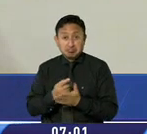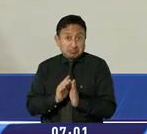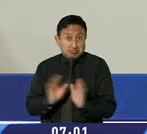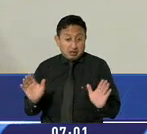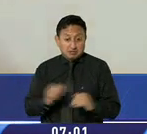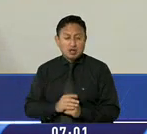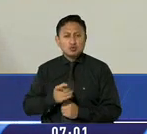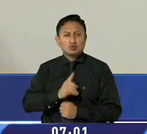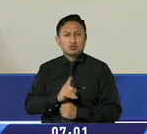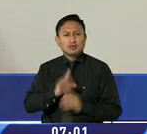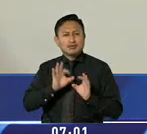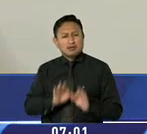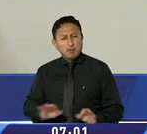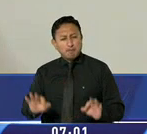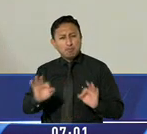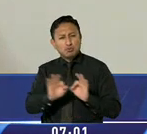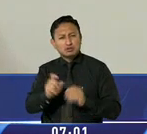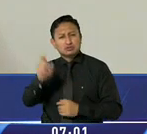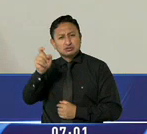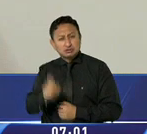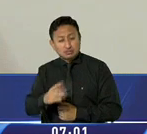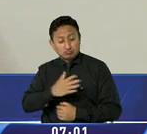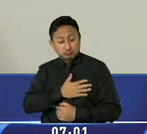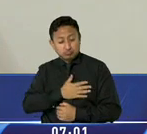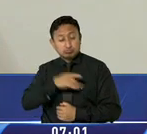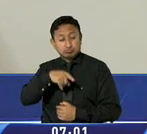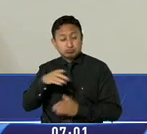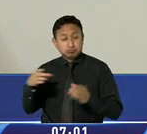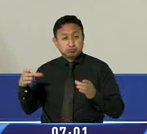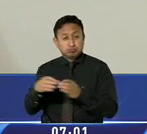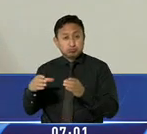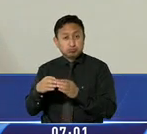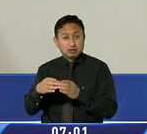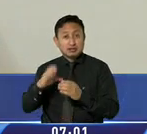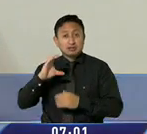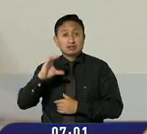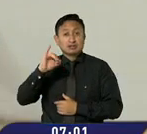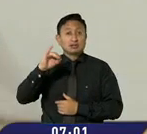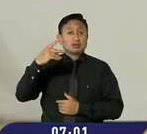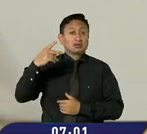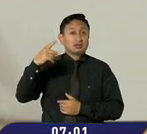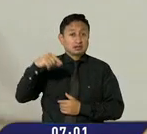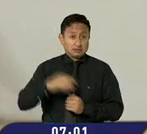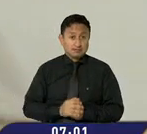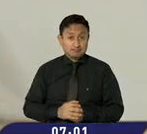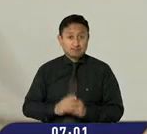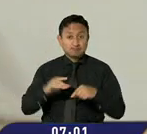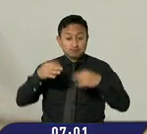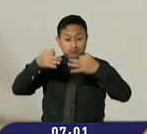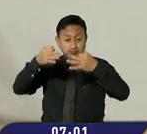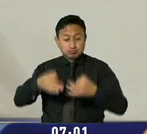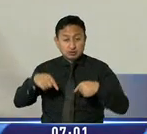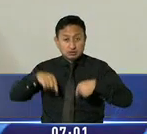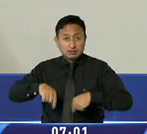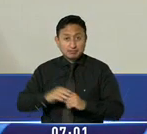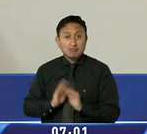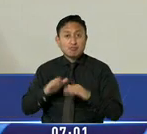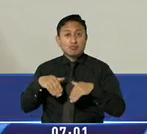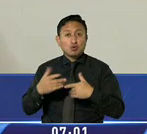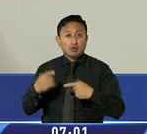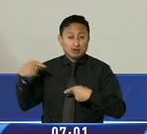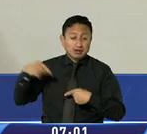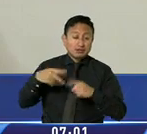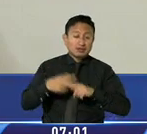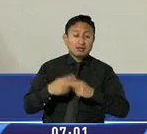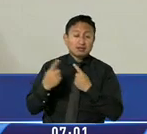Es indispensable para nosotras, en la Comisión Interamericana de Derechos Humanos, establecer una ventana de diálogo